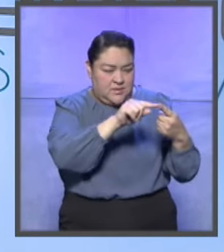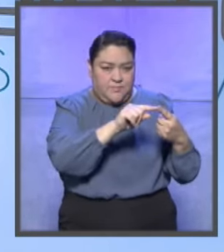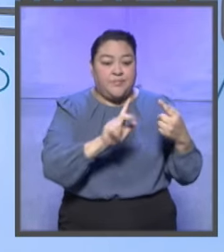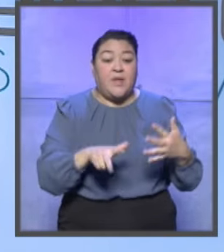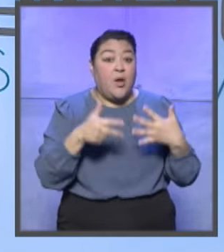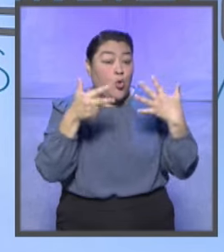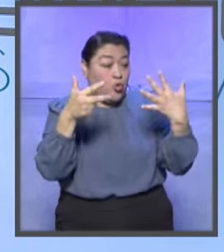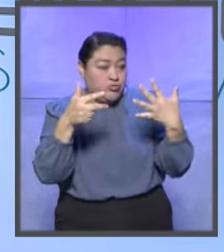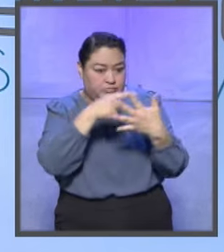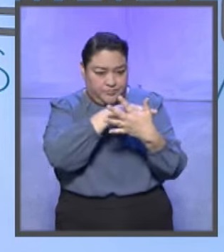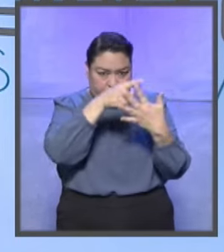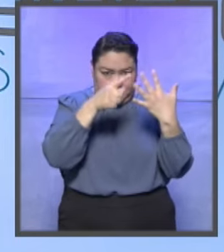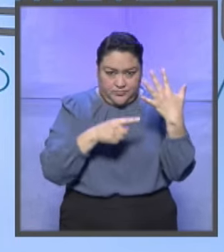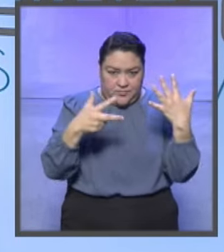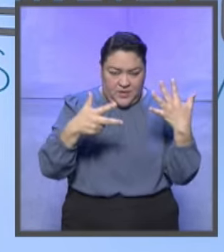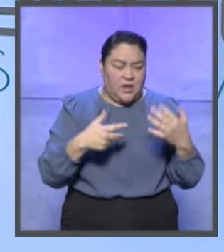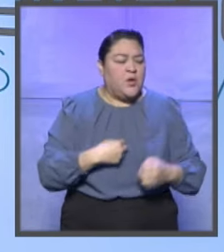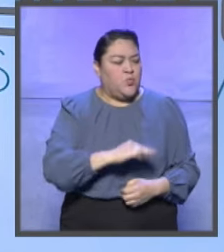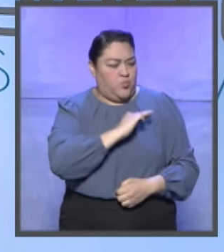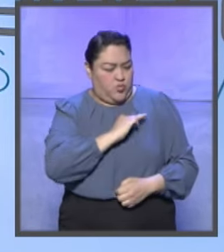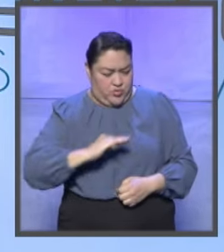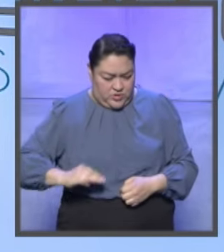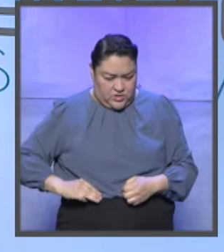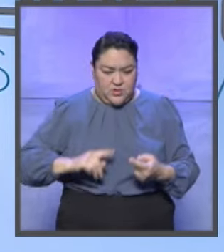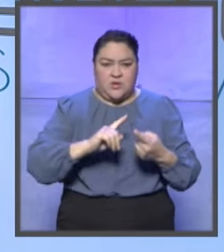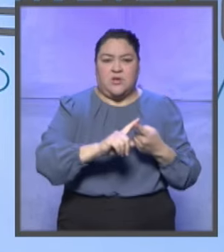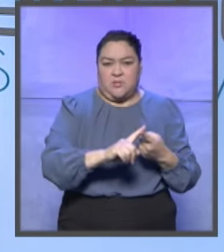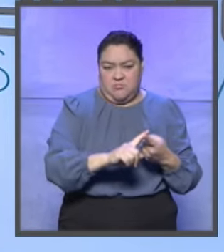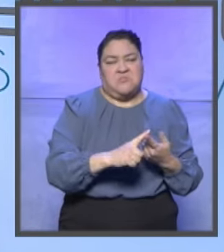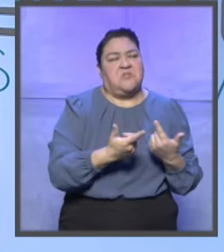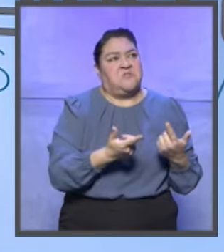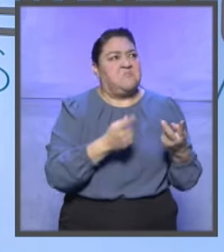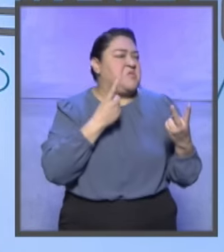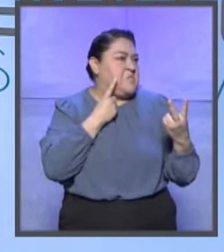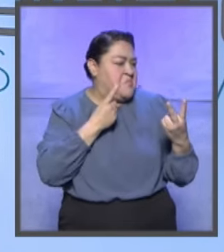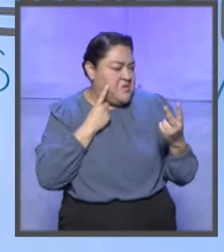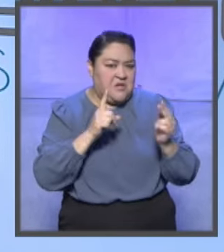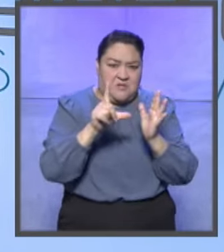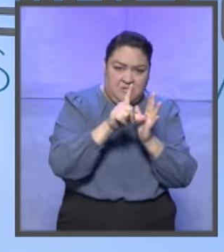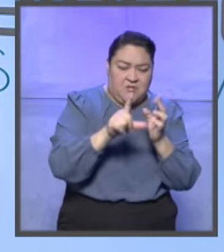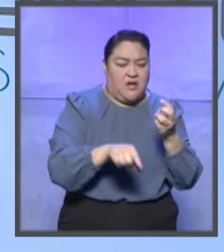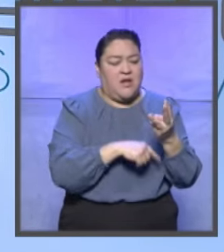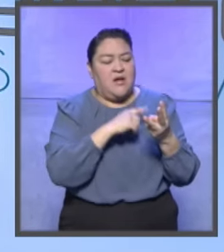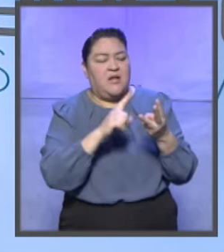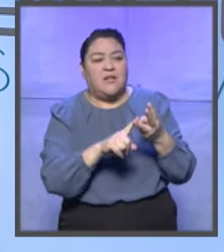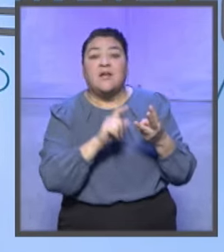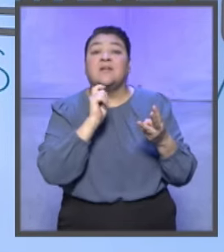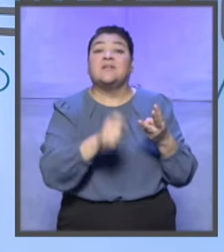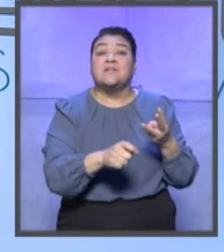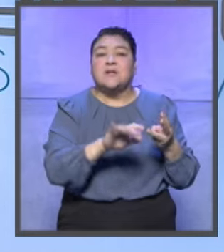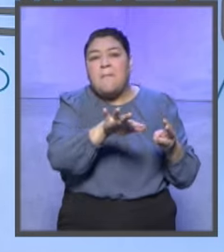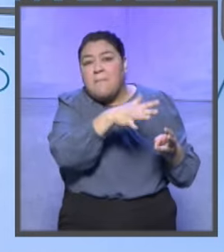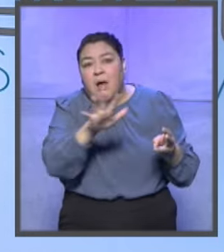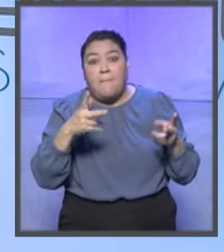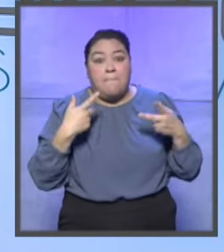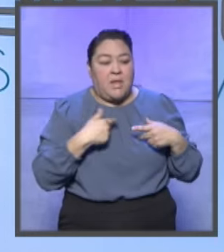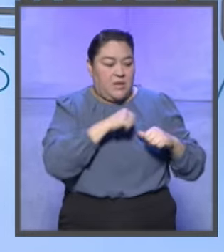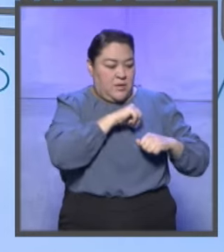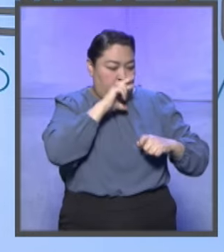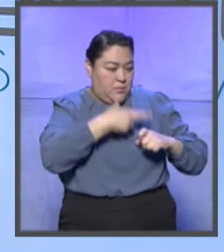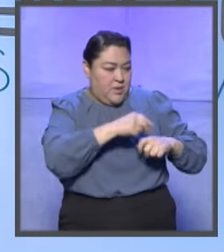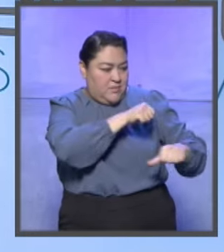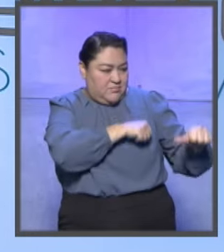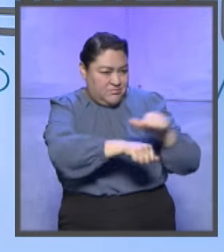En esos ocho estados va a haber elecciones de ayuntamientos, integrantes de ayuntamientos y diputados locales. Esto equivale, Lucy, más o menos a tres mil